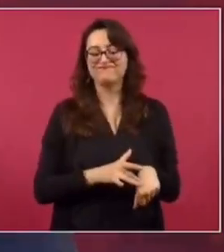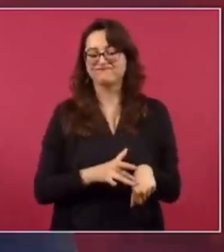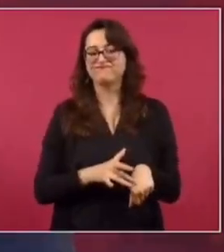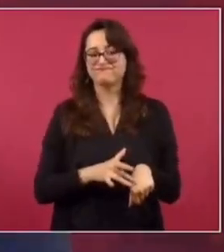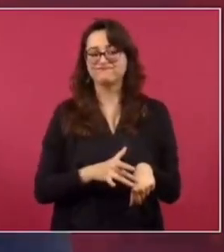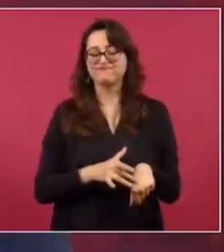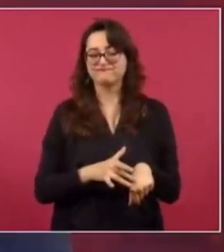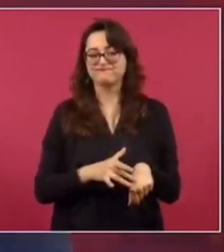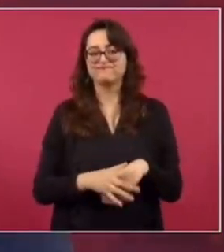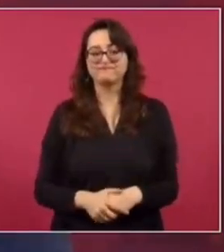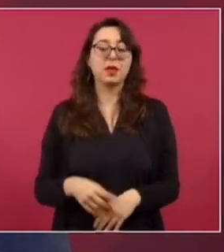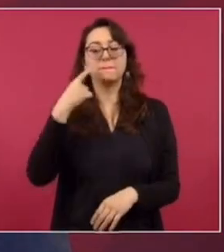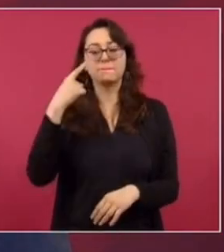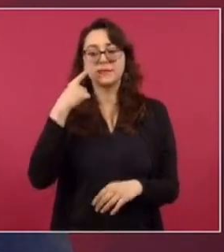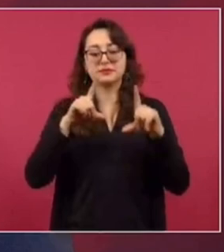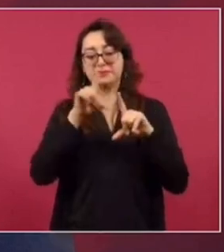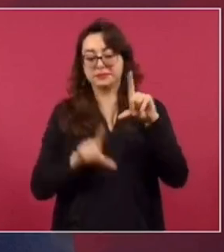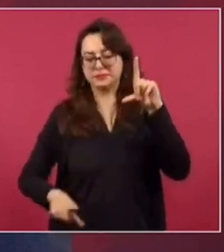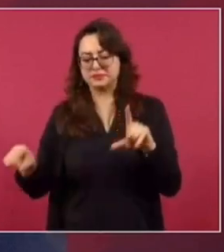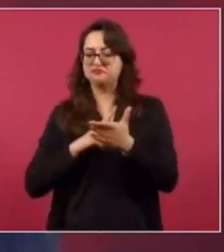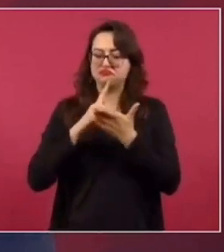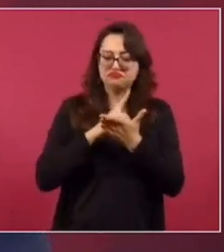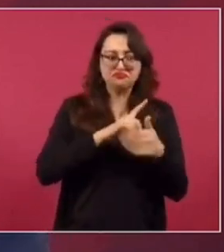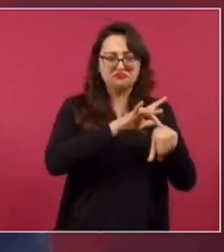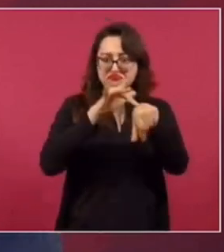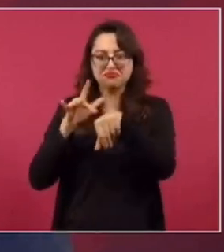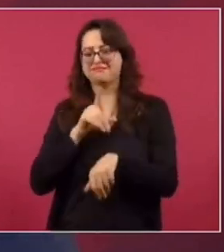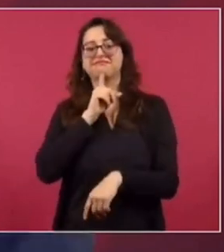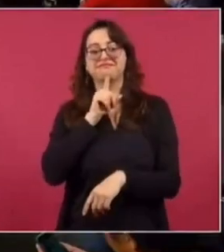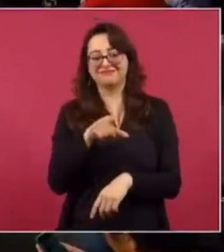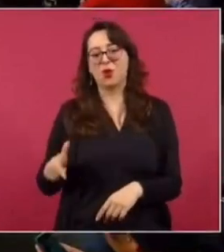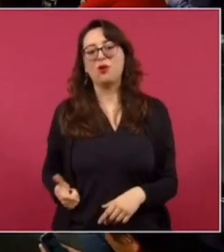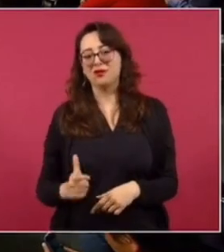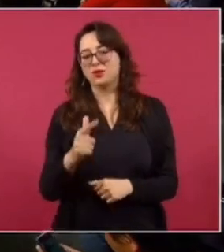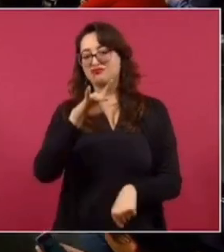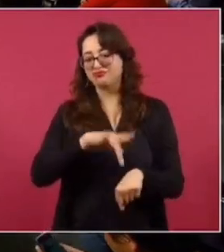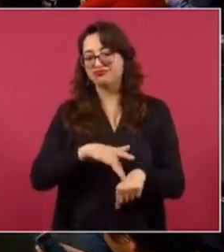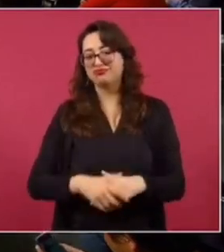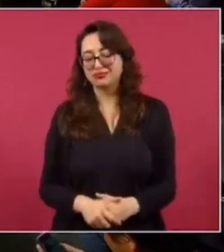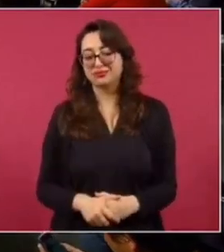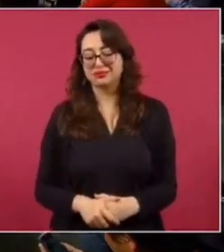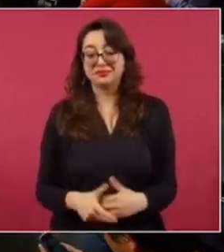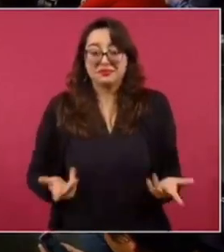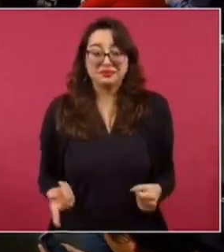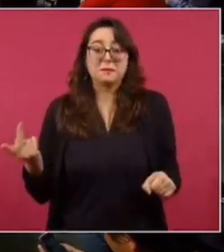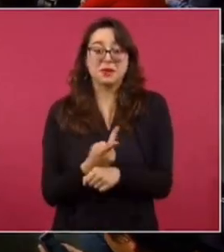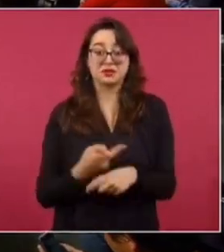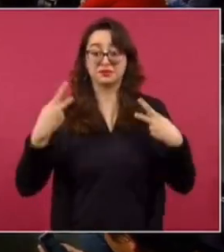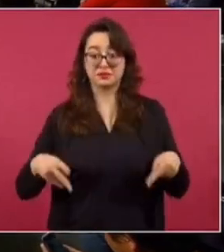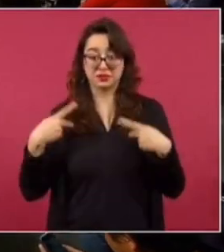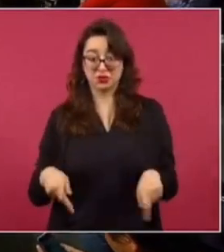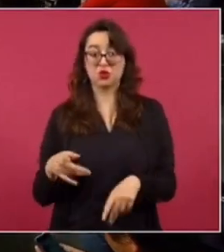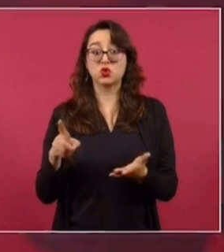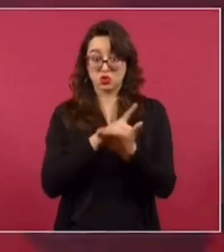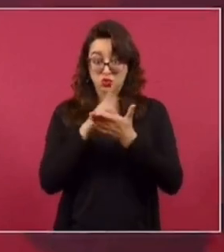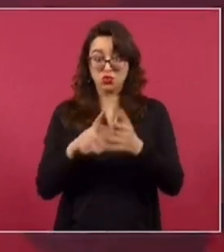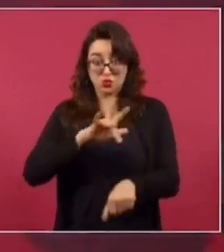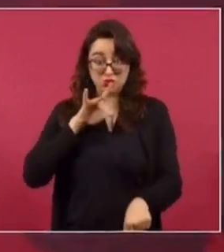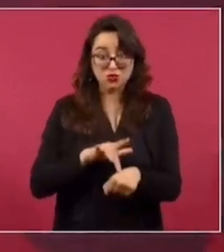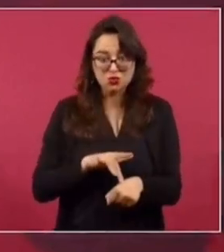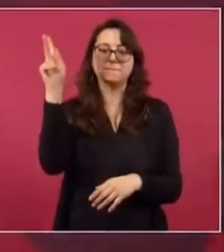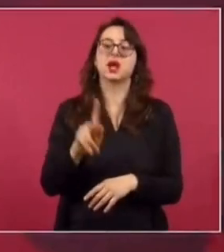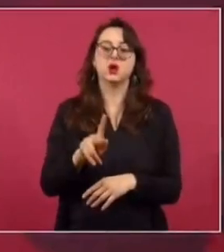No en todos lados del país hay consumo. Cuando hay más consumo, hay más